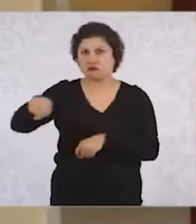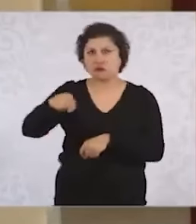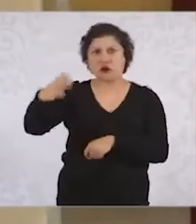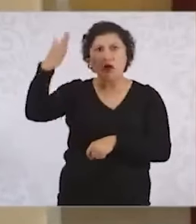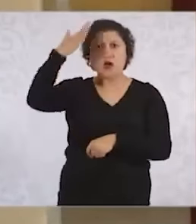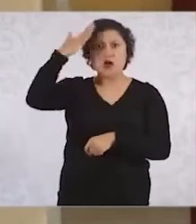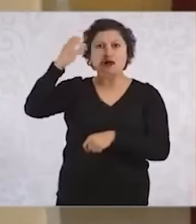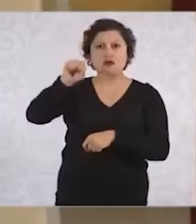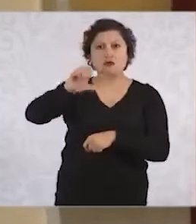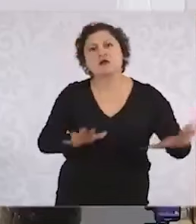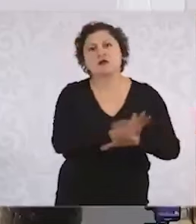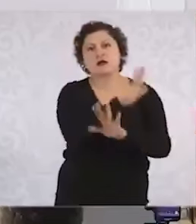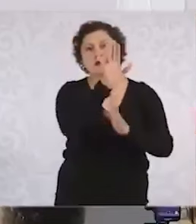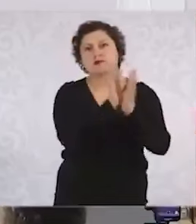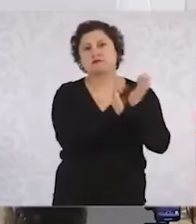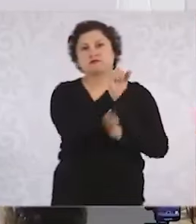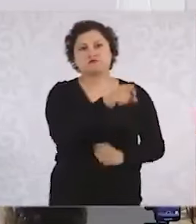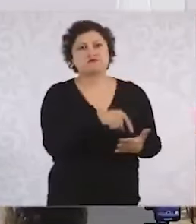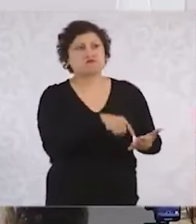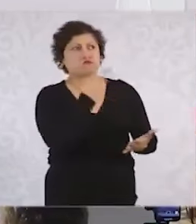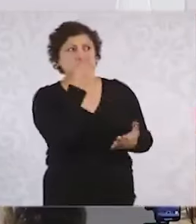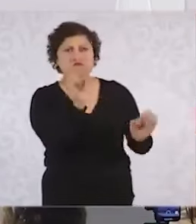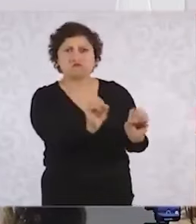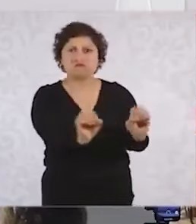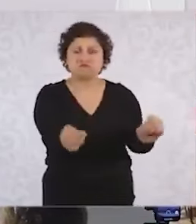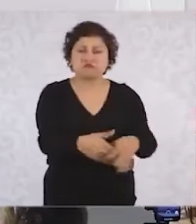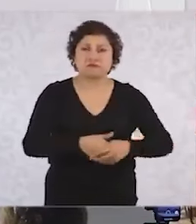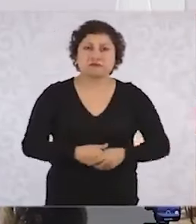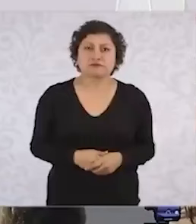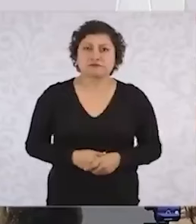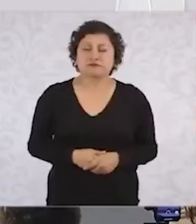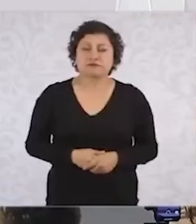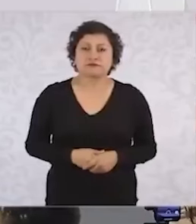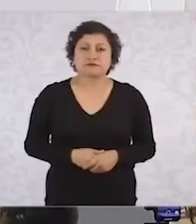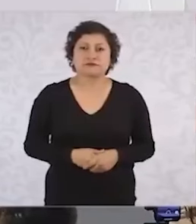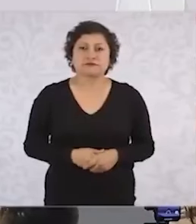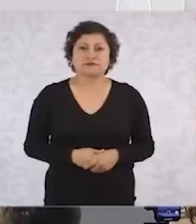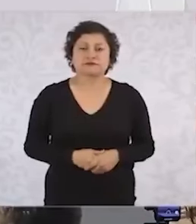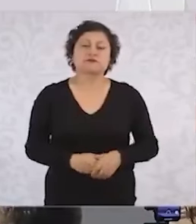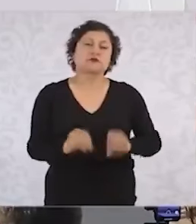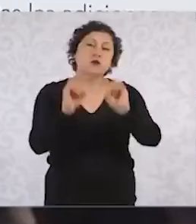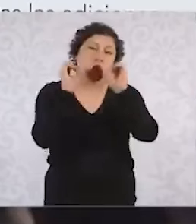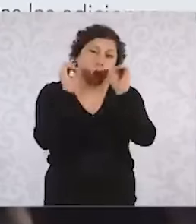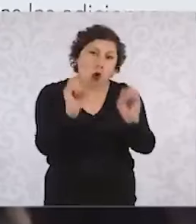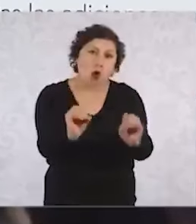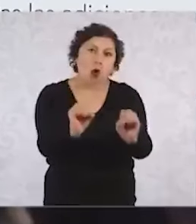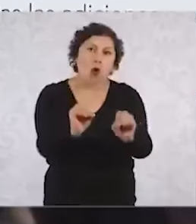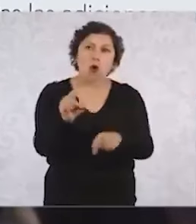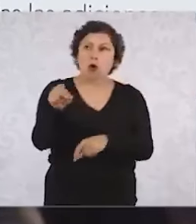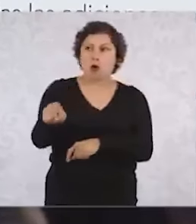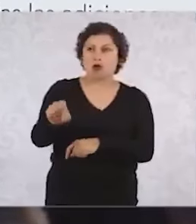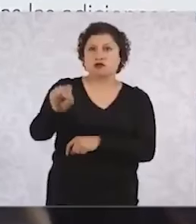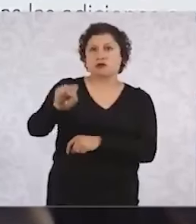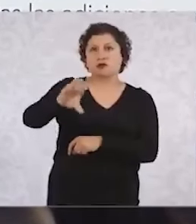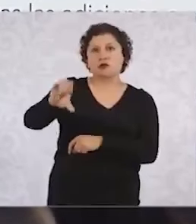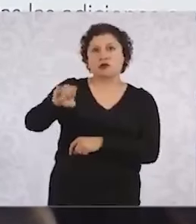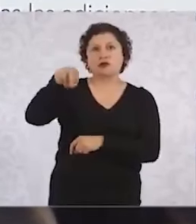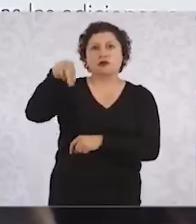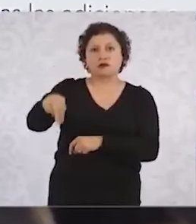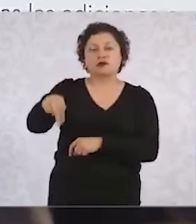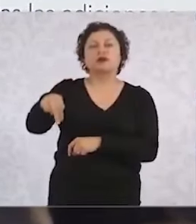cambiar la Constitución o puede declarar inconstitucional